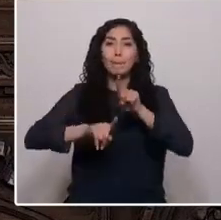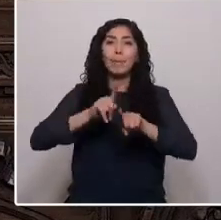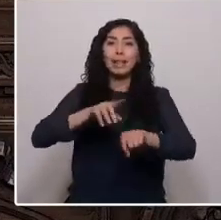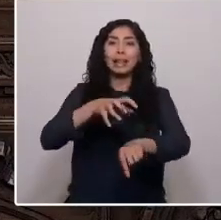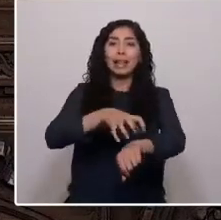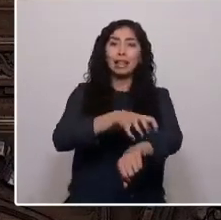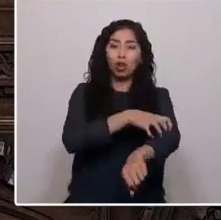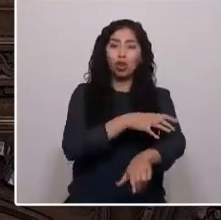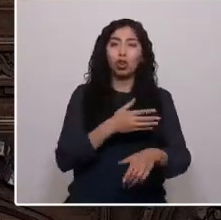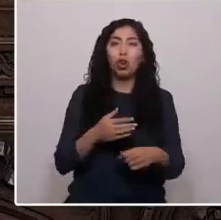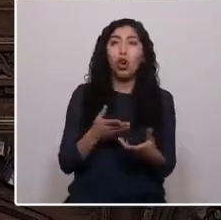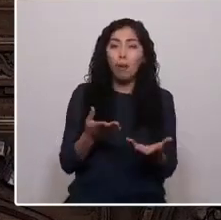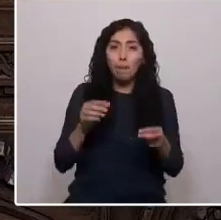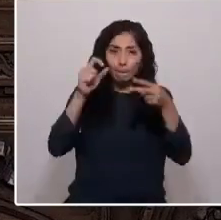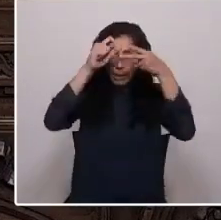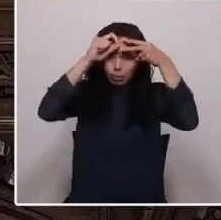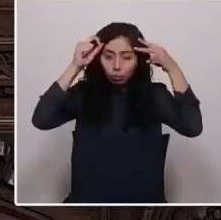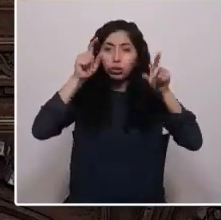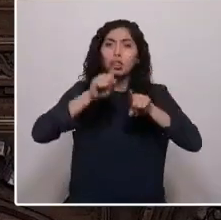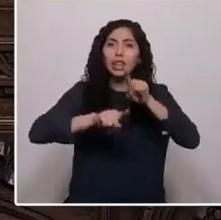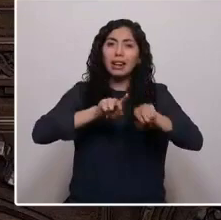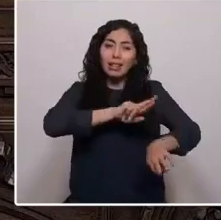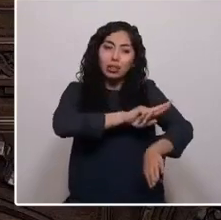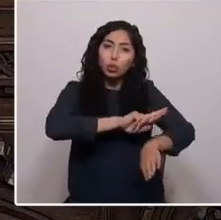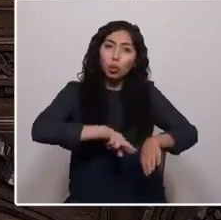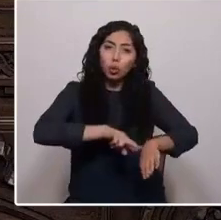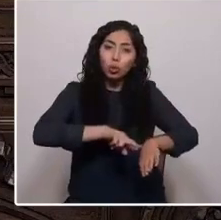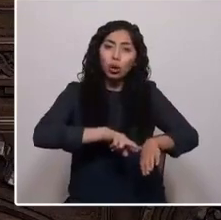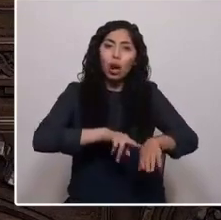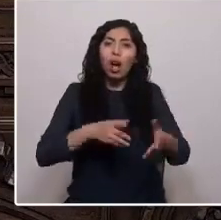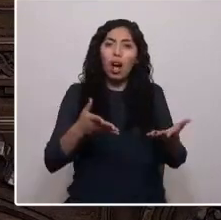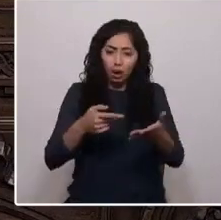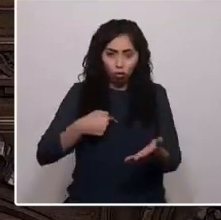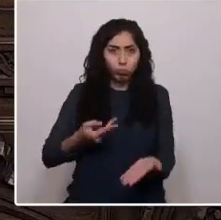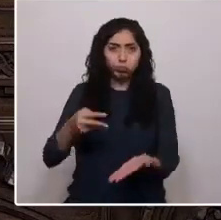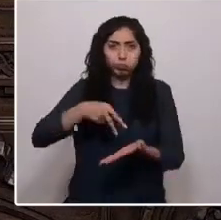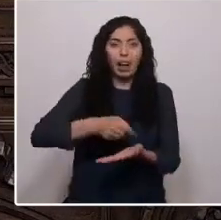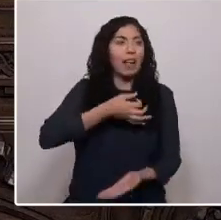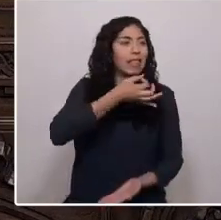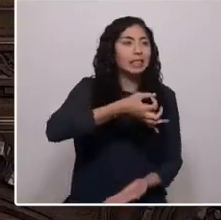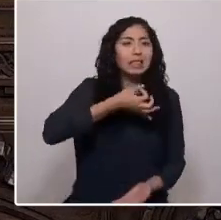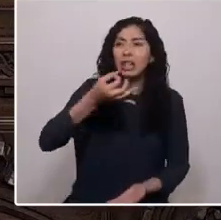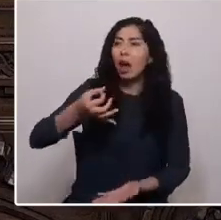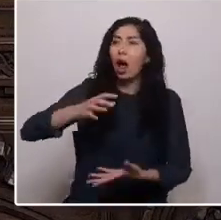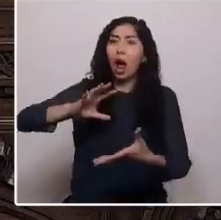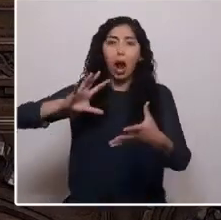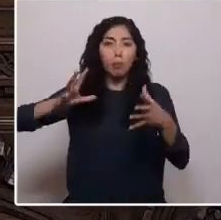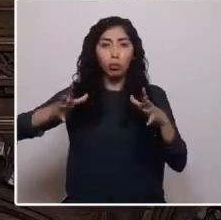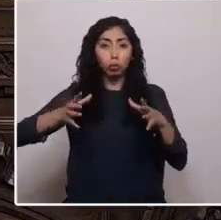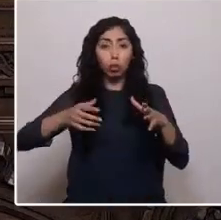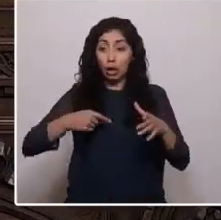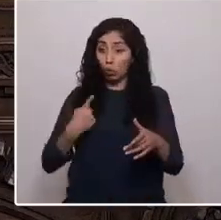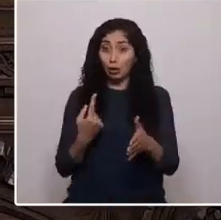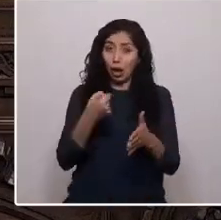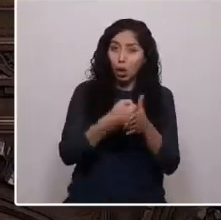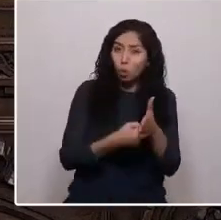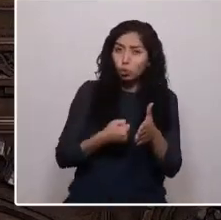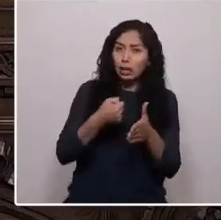Futa Huillimapu, grandes tierras del sur, a manifestar y decir al mundo que nuestra lucha es ancestral.